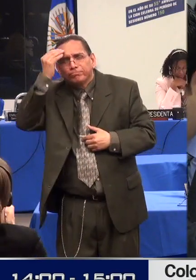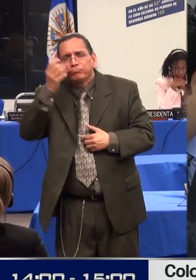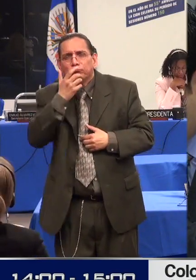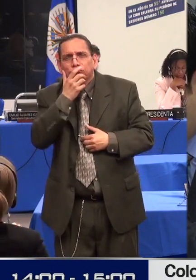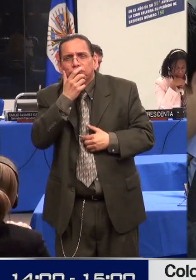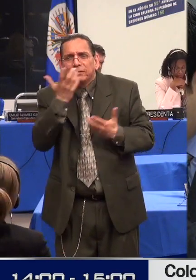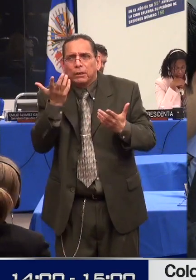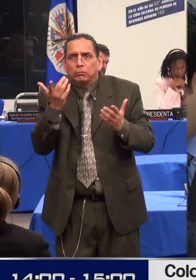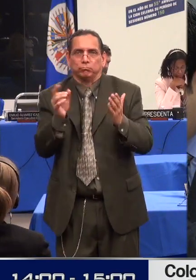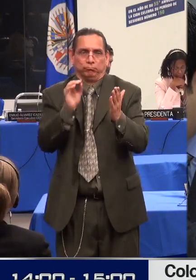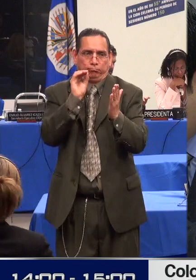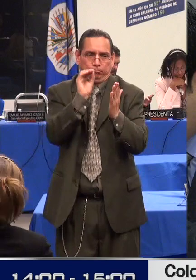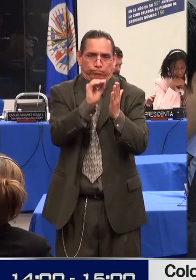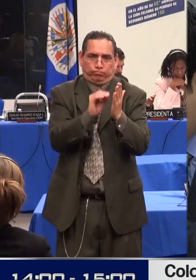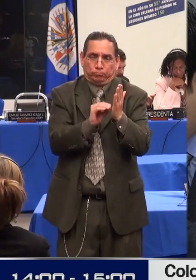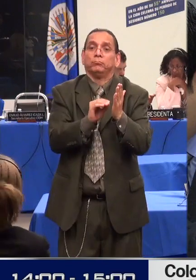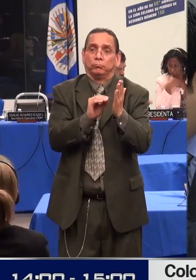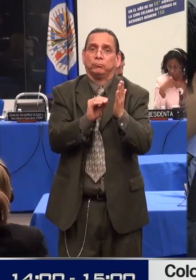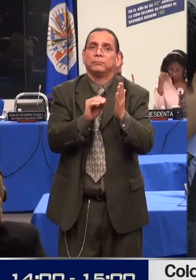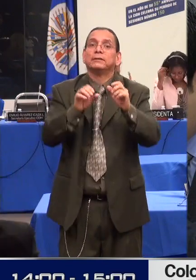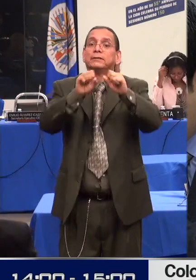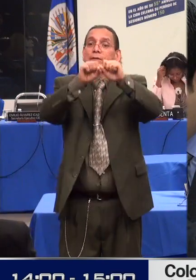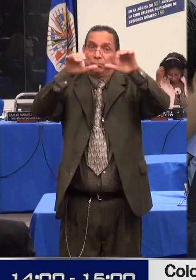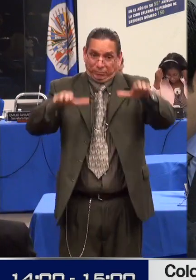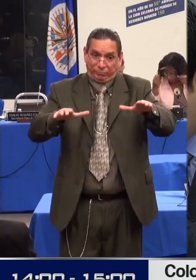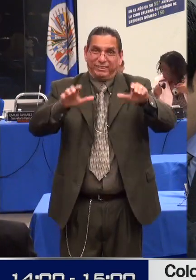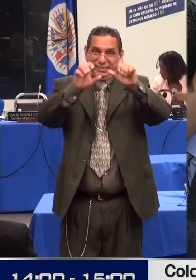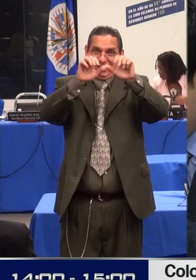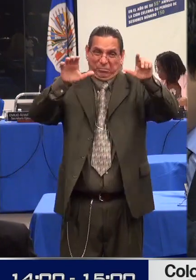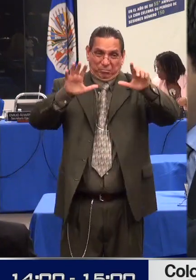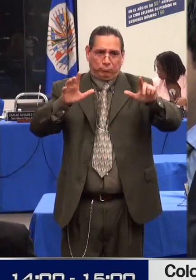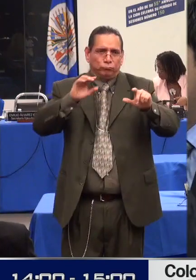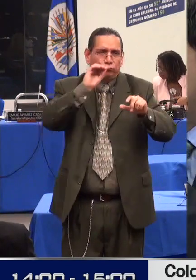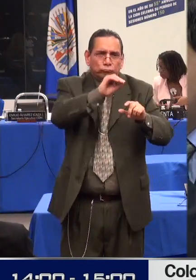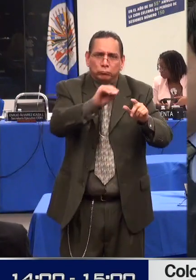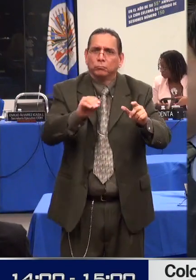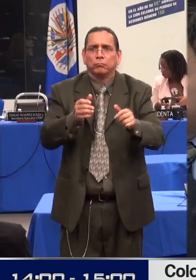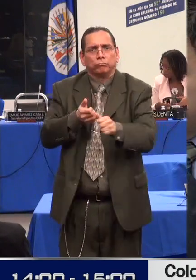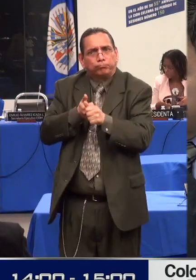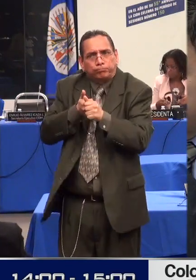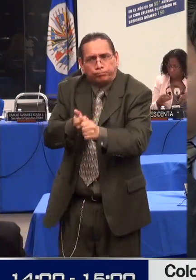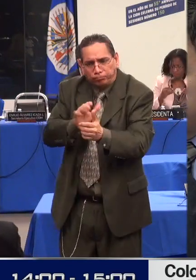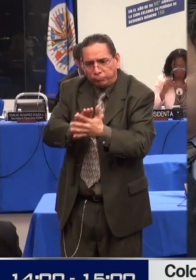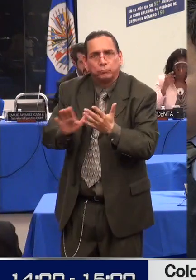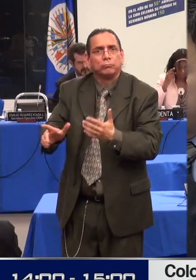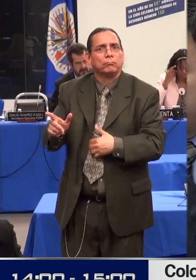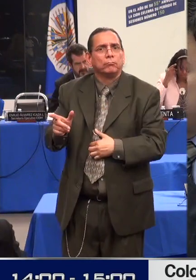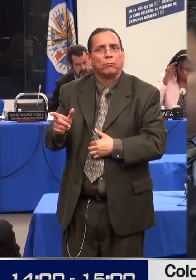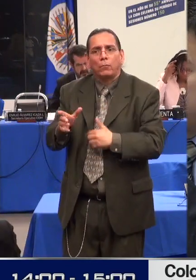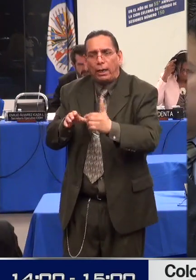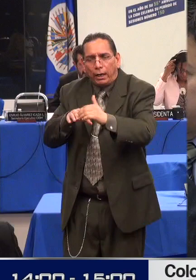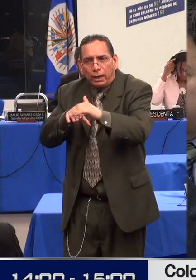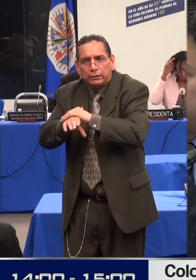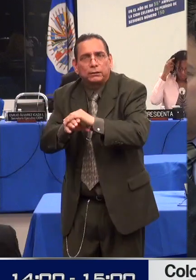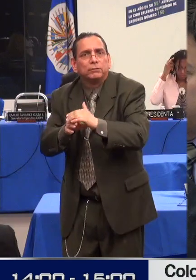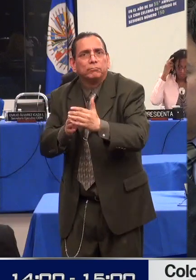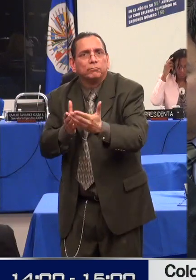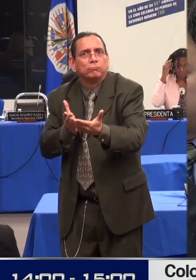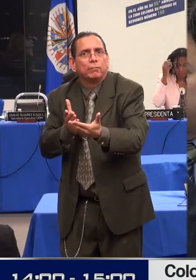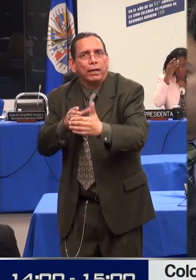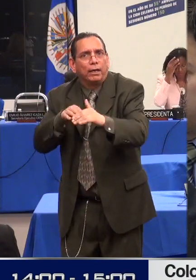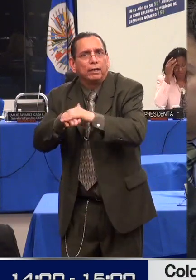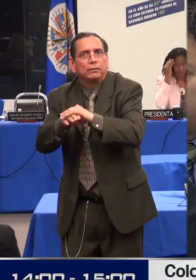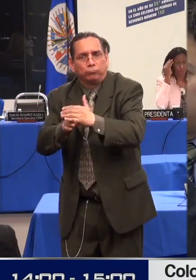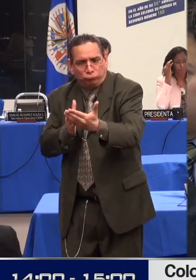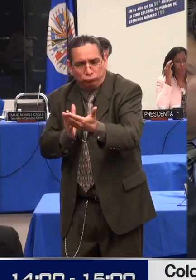el acceso efectivo a la justicia, el pleno reconocimiento de la personalidad y capacidad jurídica de las personas con discapacidad y para